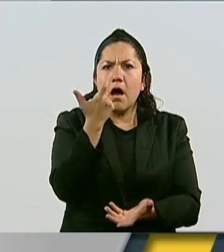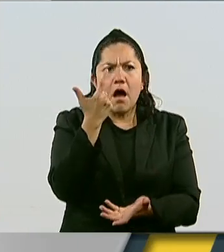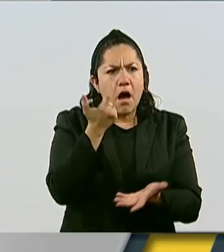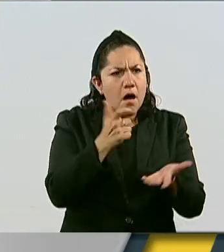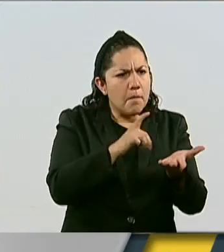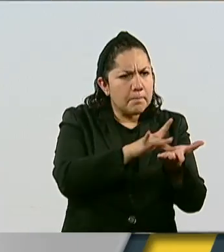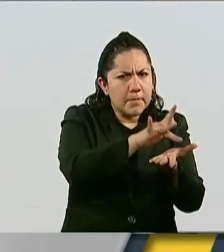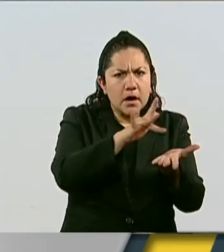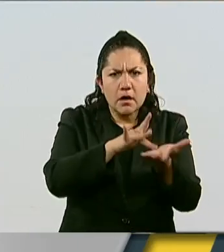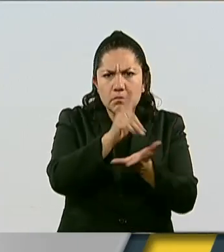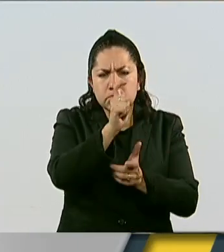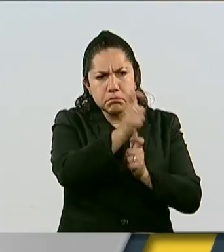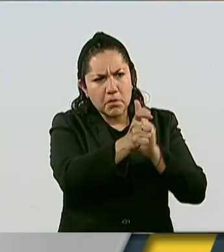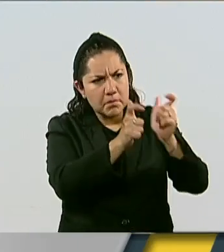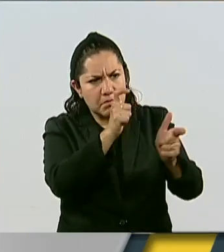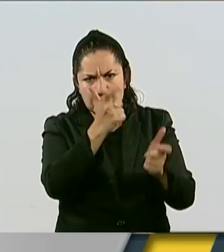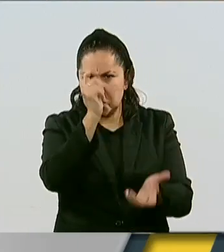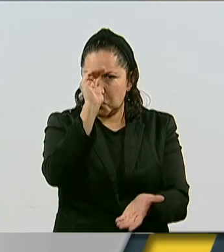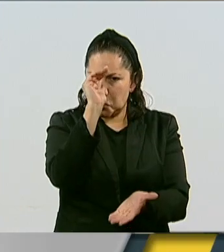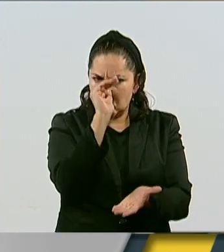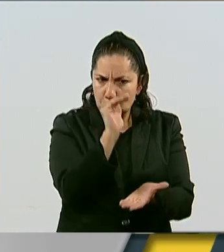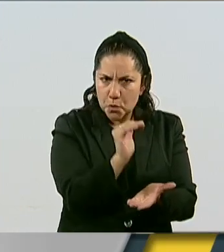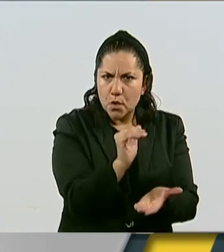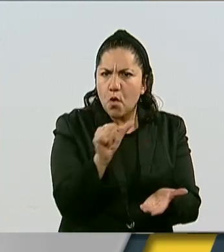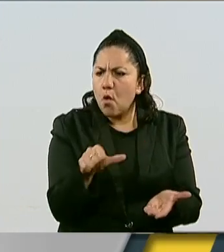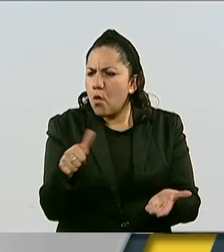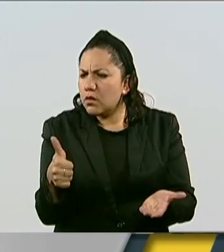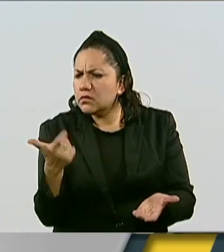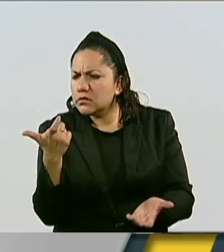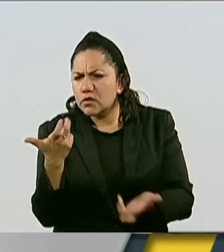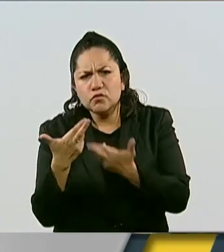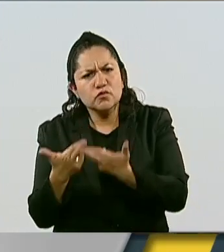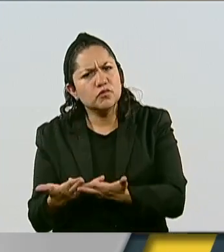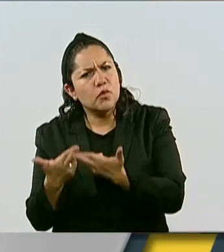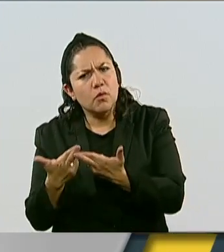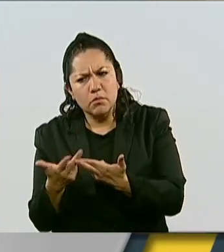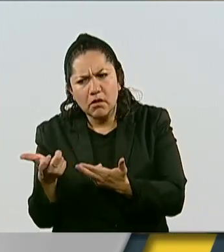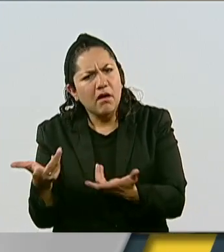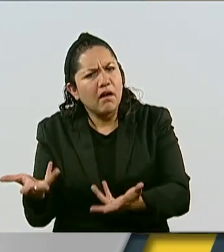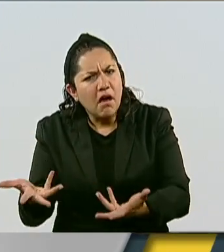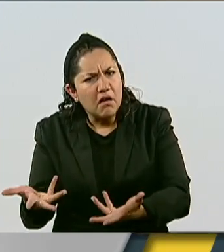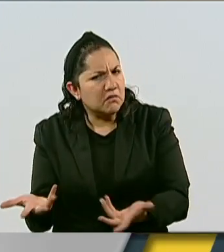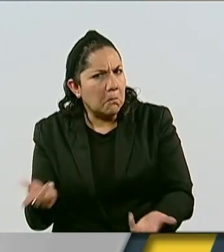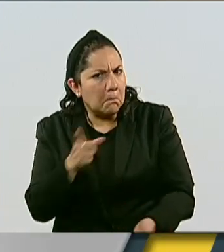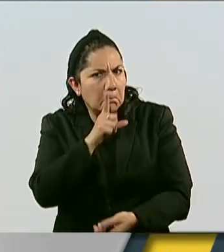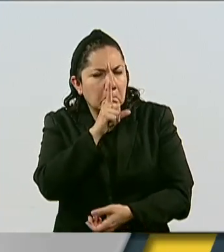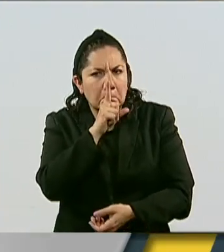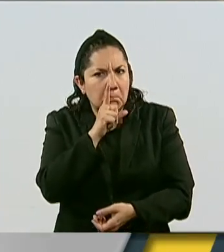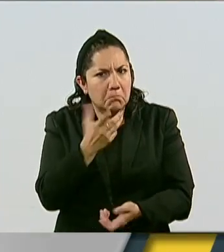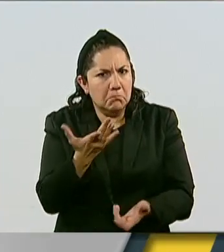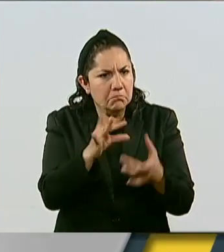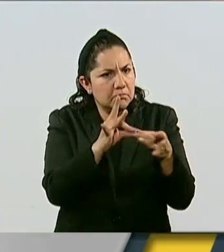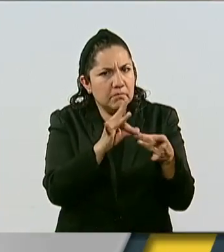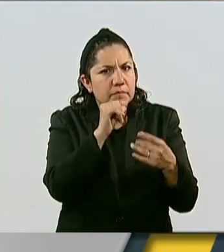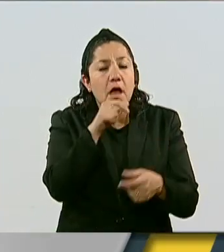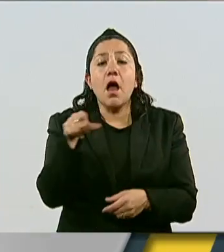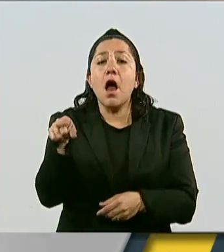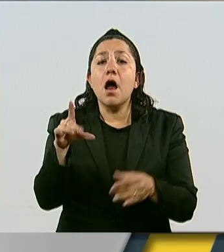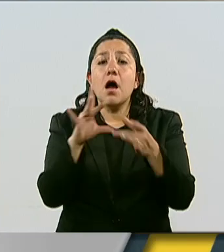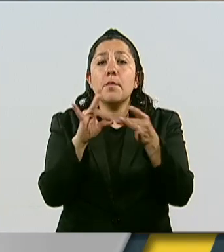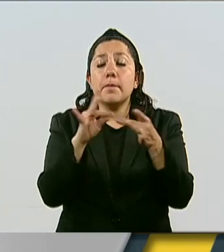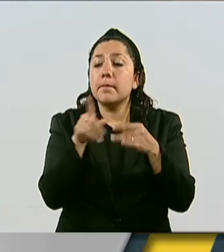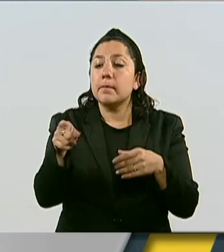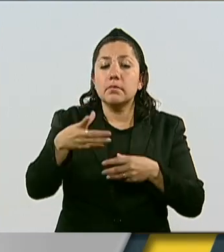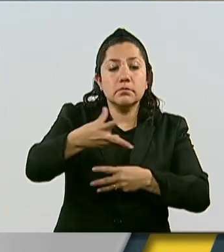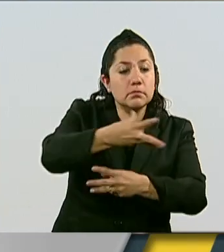recursos no ejercidos, únicamente se informa que fueron reasignados a través de un convenio al